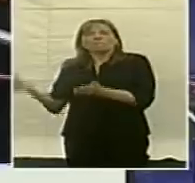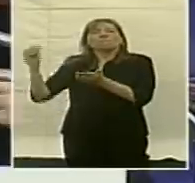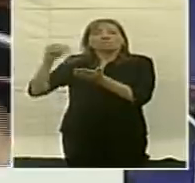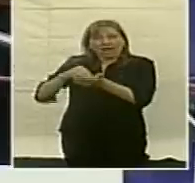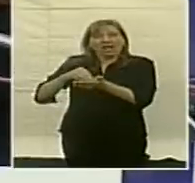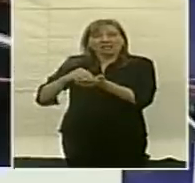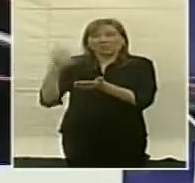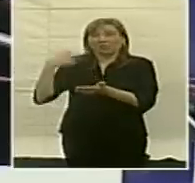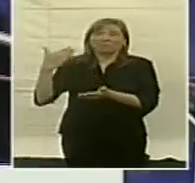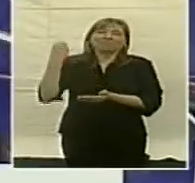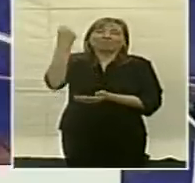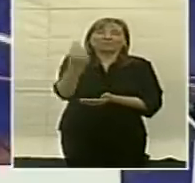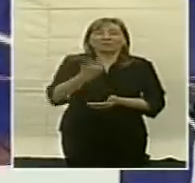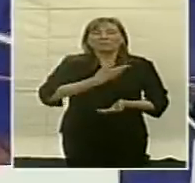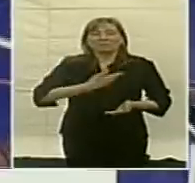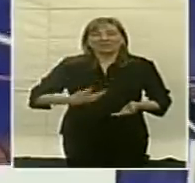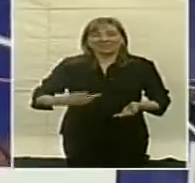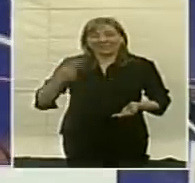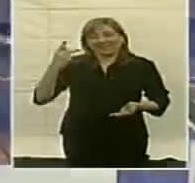de la República Argentina.